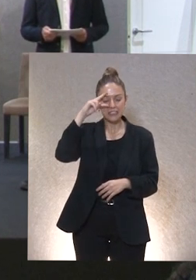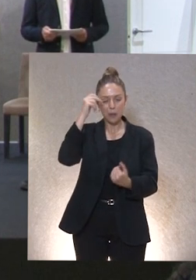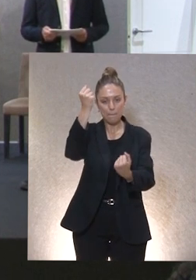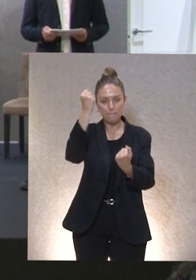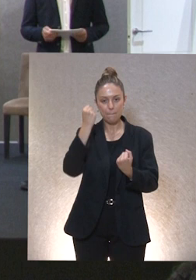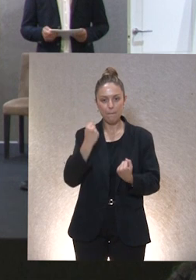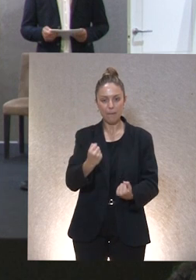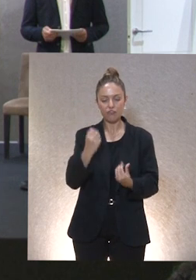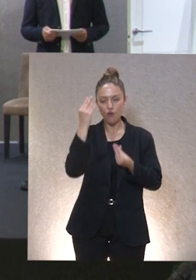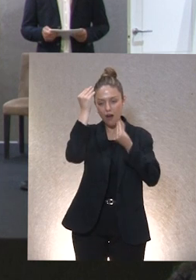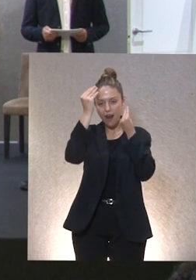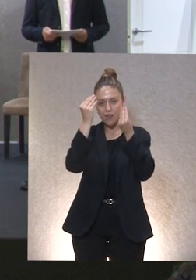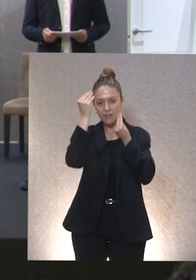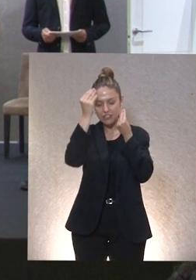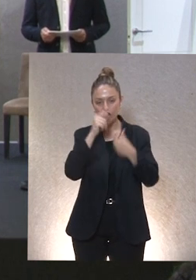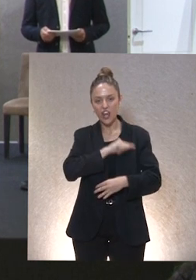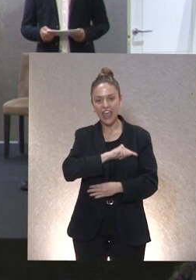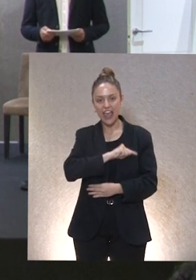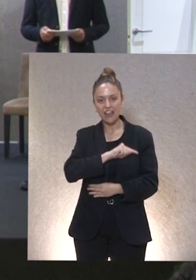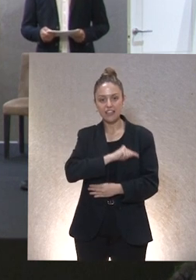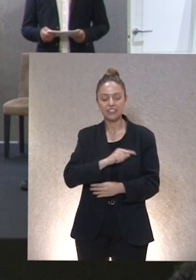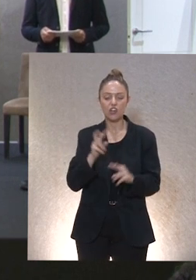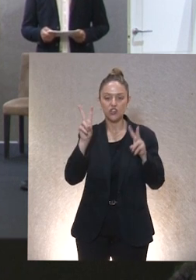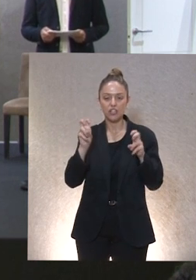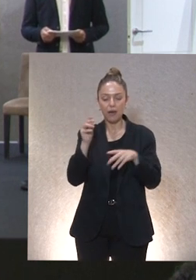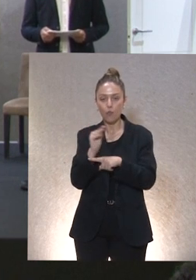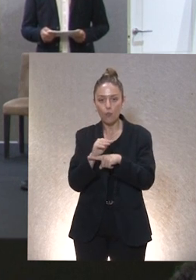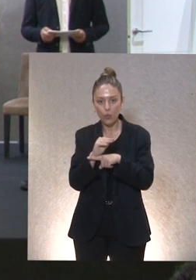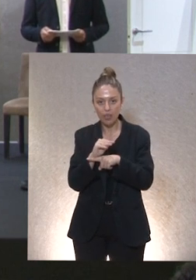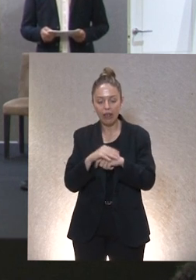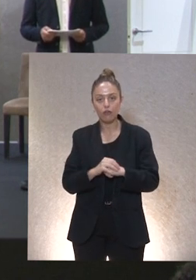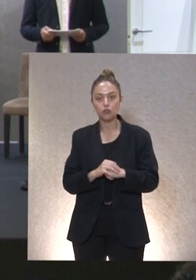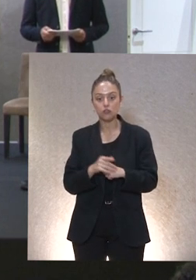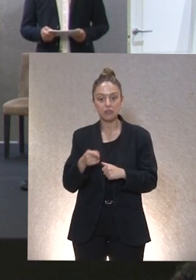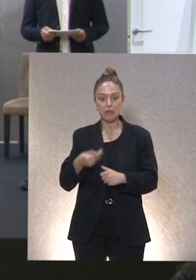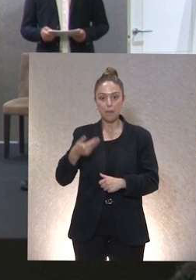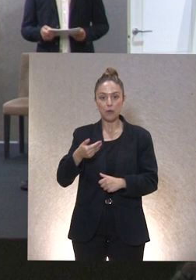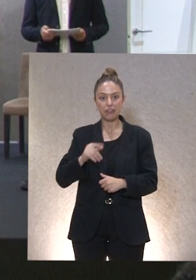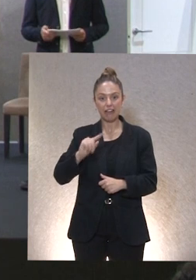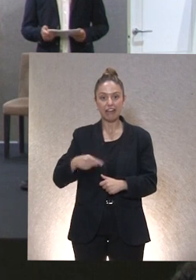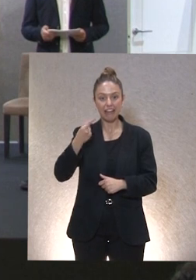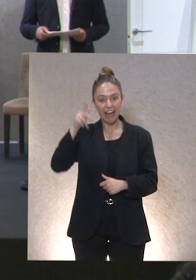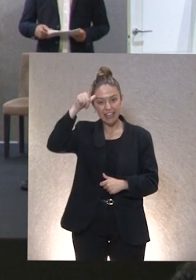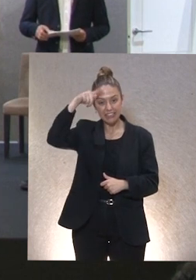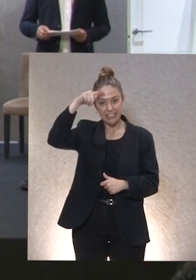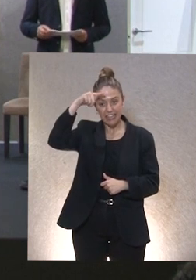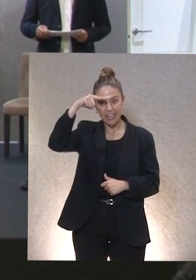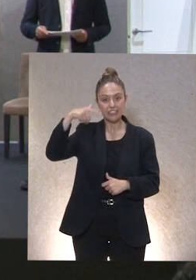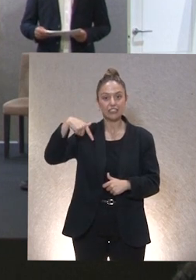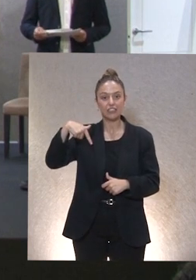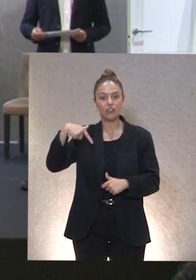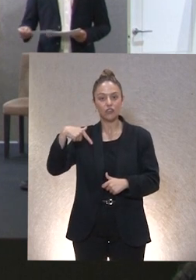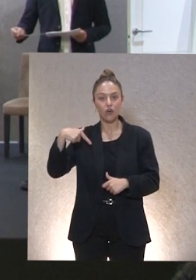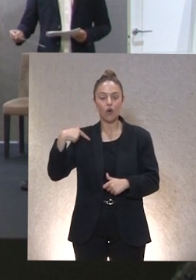la reflexión ética sobre los cuidados. Y uno de los más reconocidos es el catedrático emérito de la Universidad de